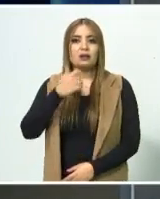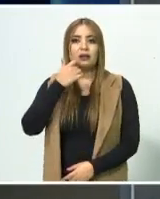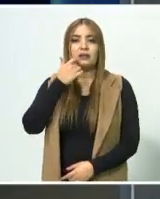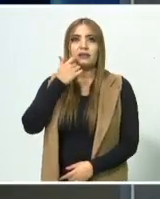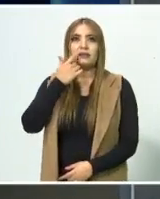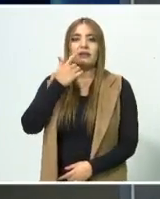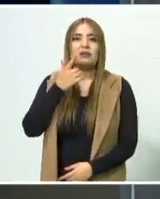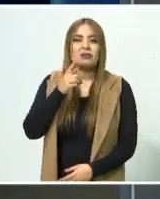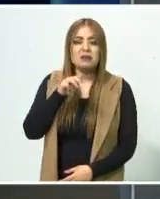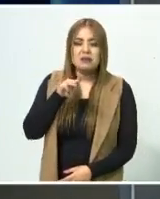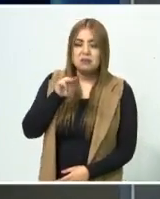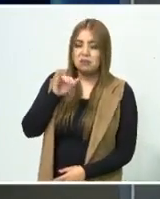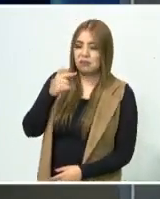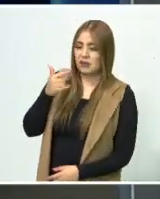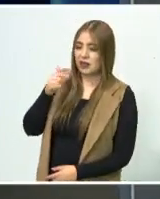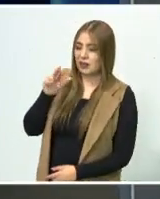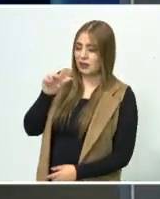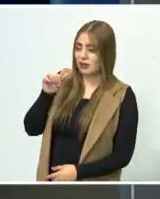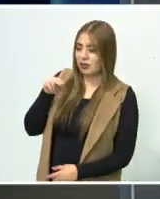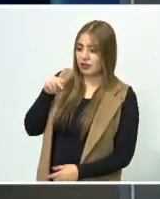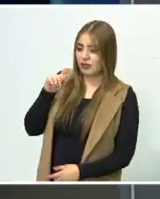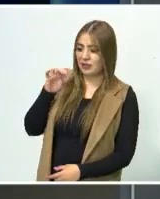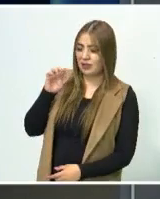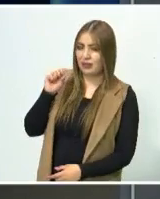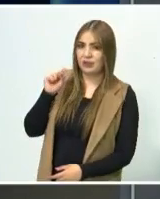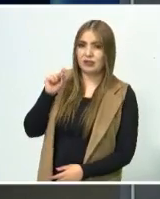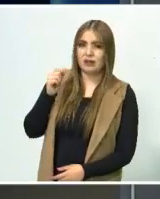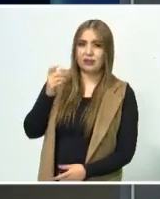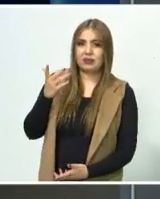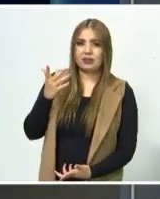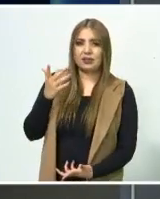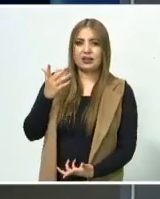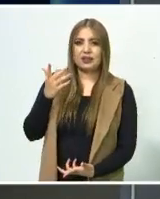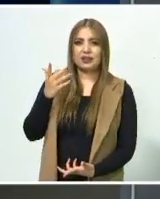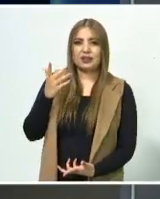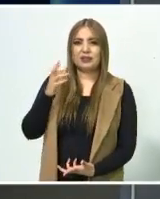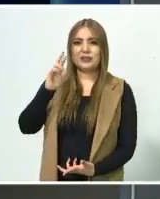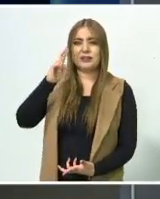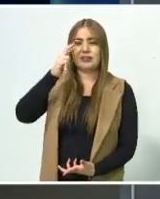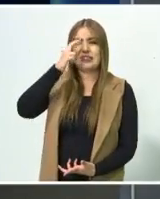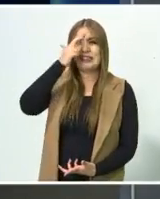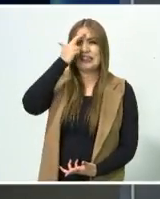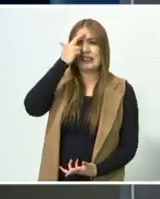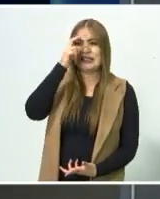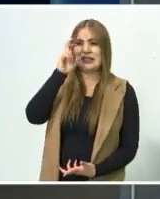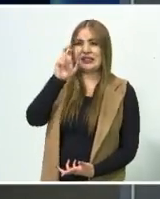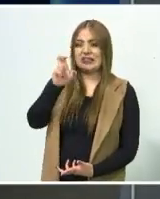no queremos migrantes. ¿Cómo me taladra esa frase?